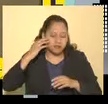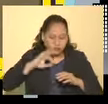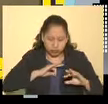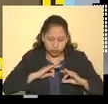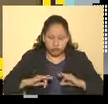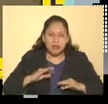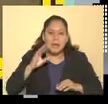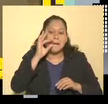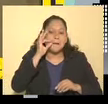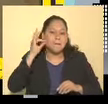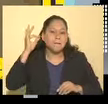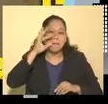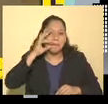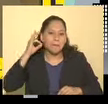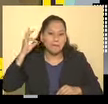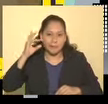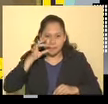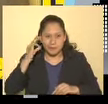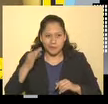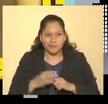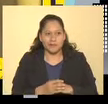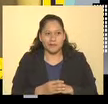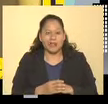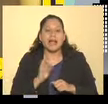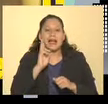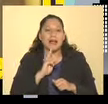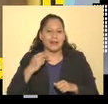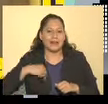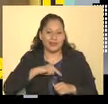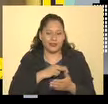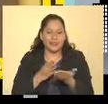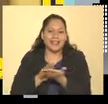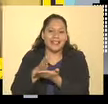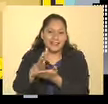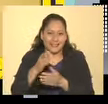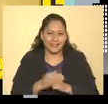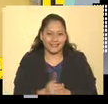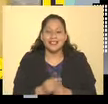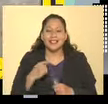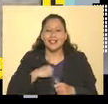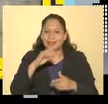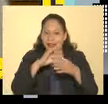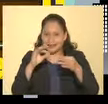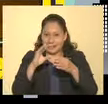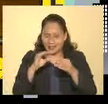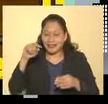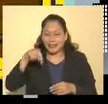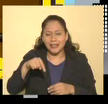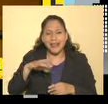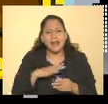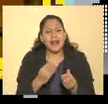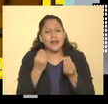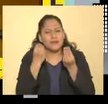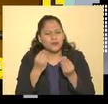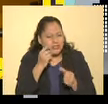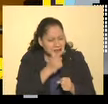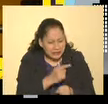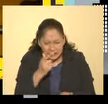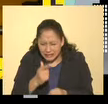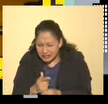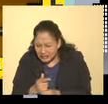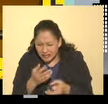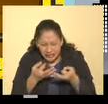sus bigotitos, ¿verdad? Bueno, vamos a entrar y le voy a platicar que aquí hay muchos vestigios.